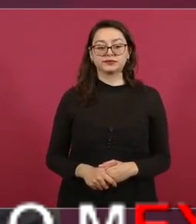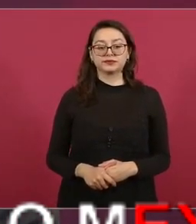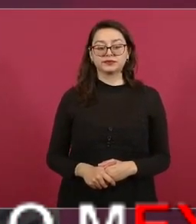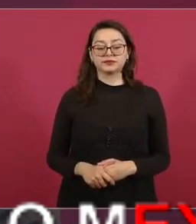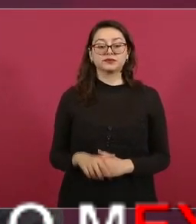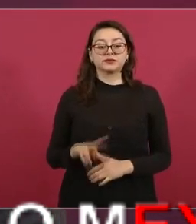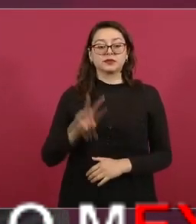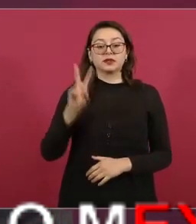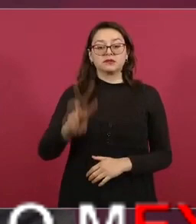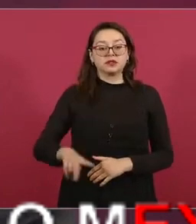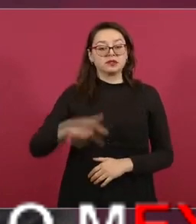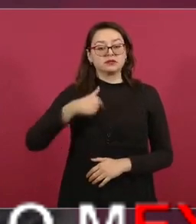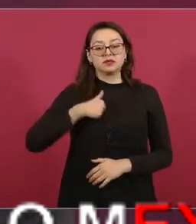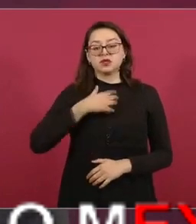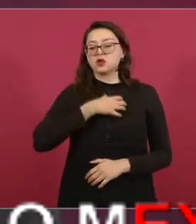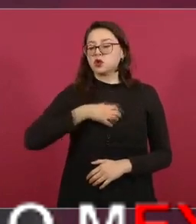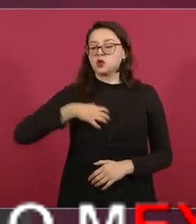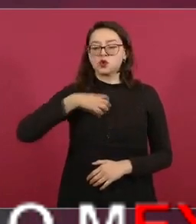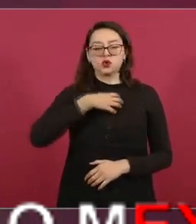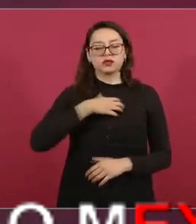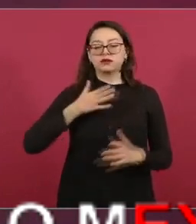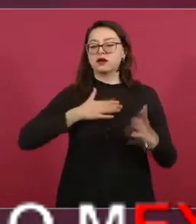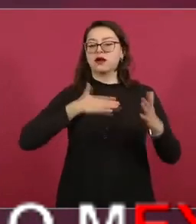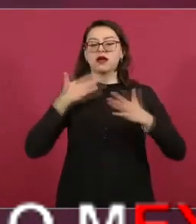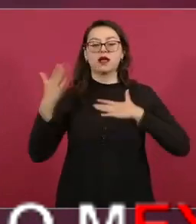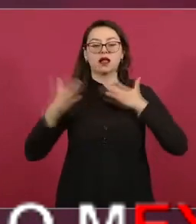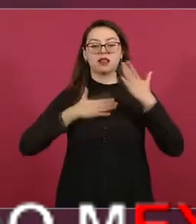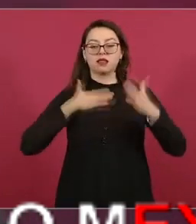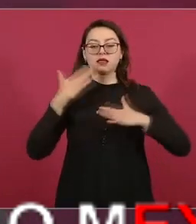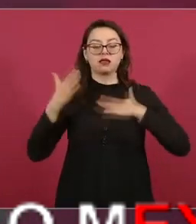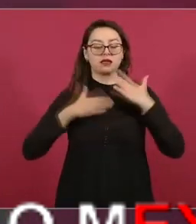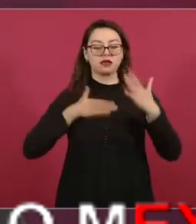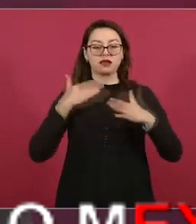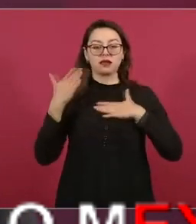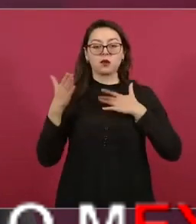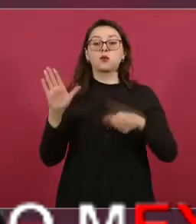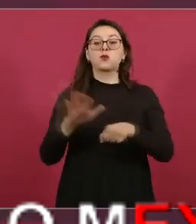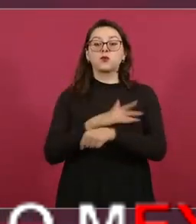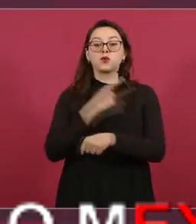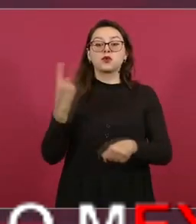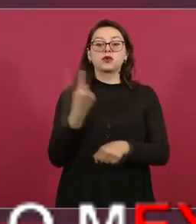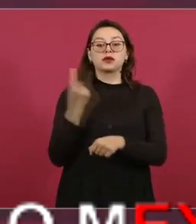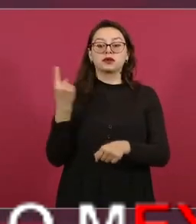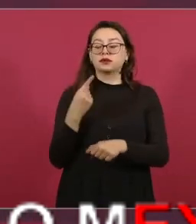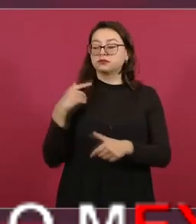proceso nos está ayudando a que